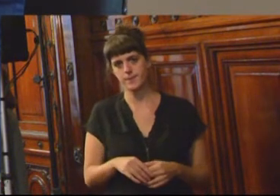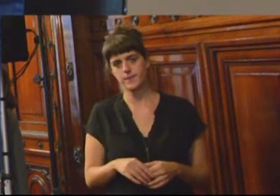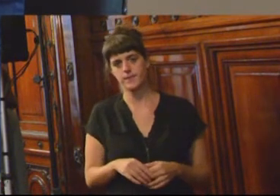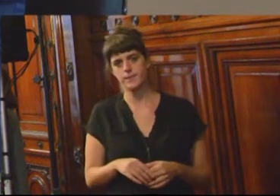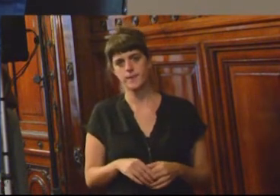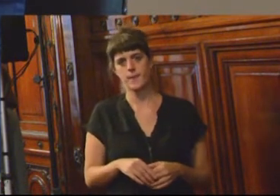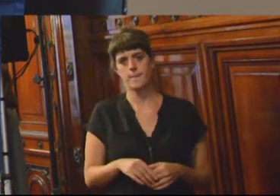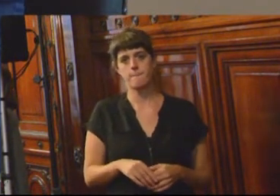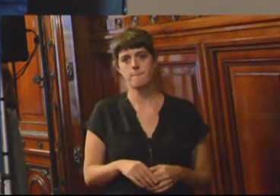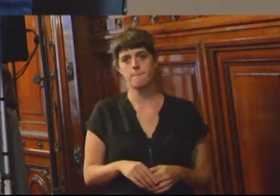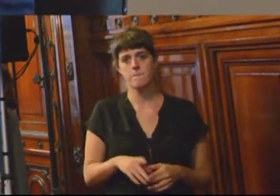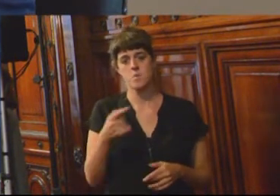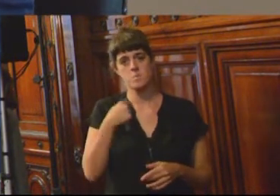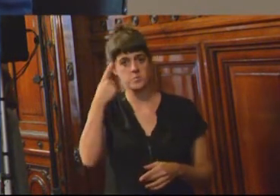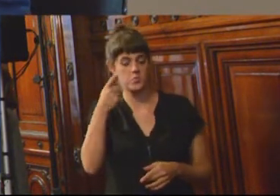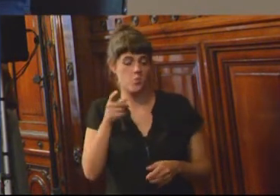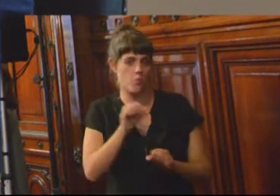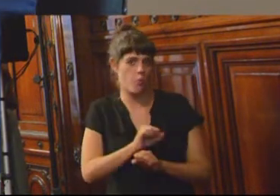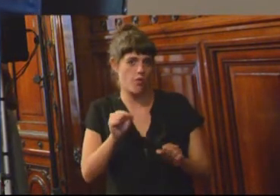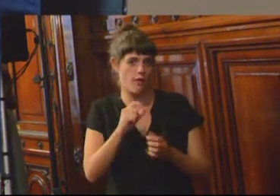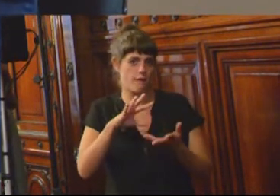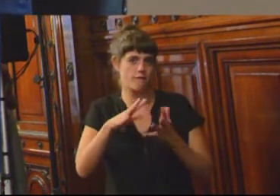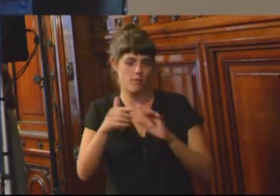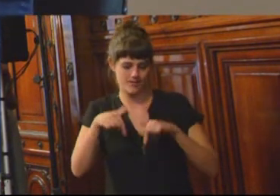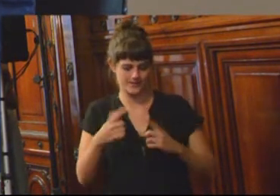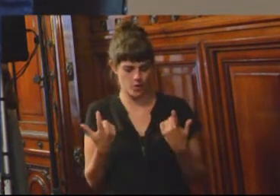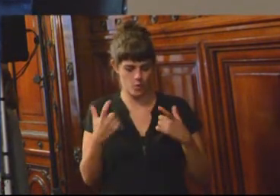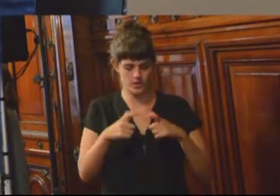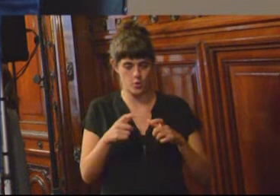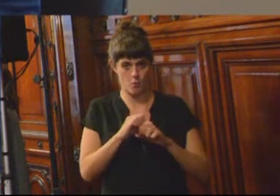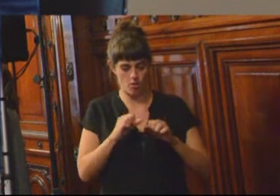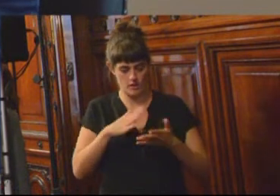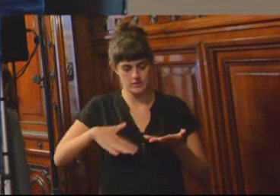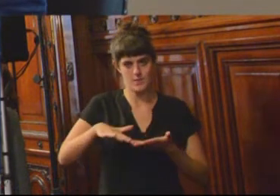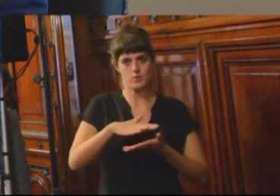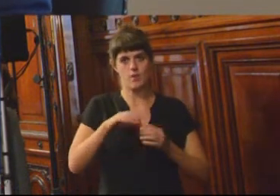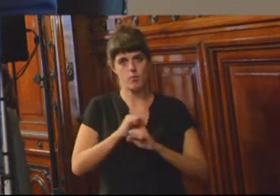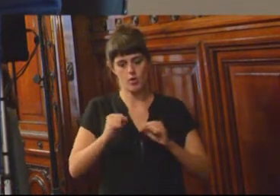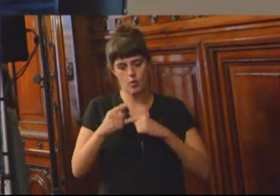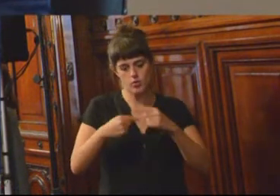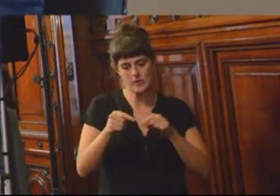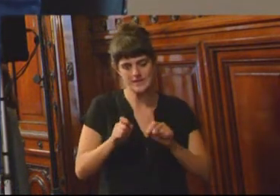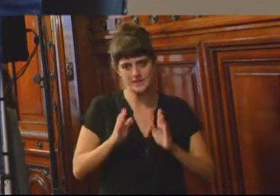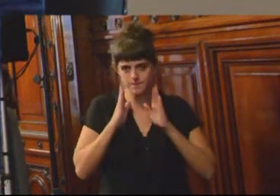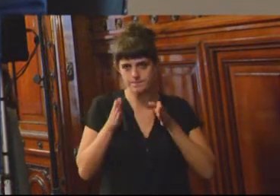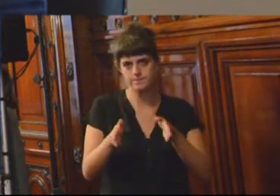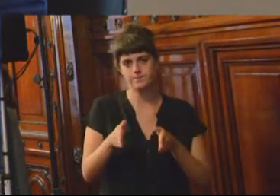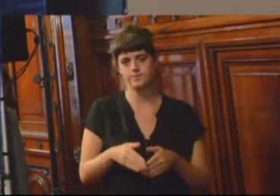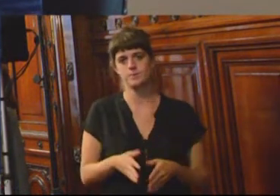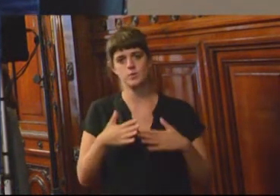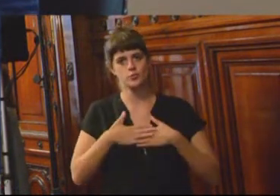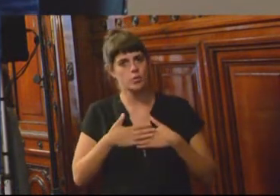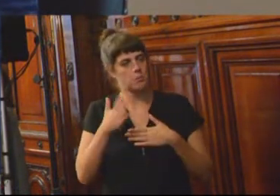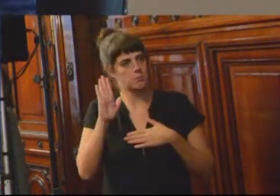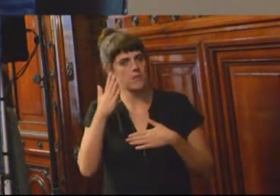una forma de esta comisión, un espacio para seguir en ese sentido. Yo personalmente creo que sería